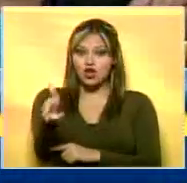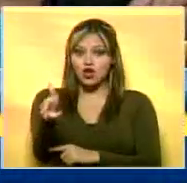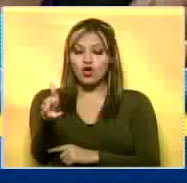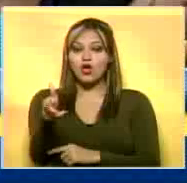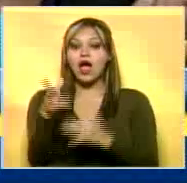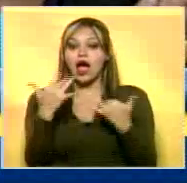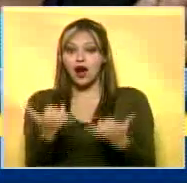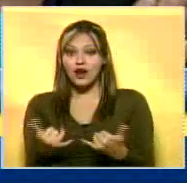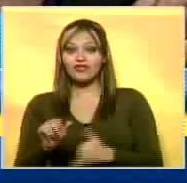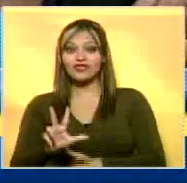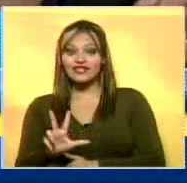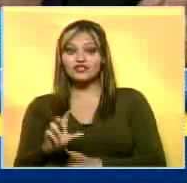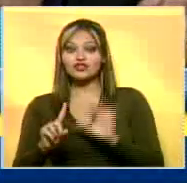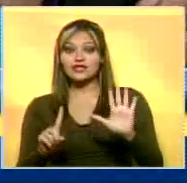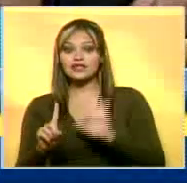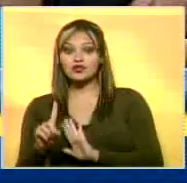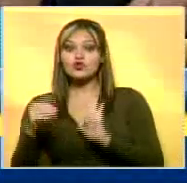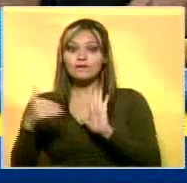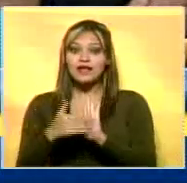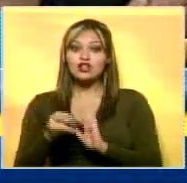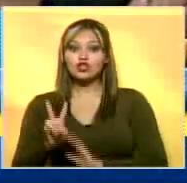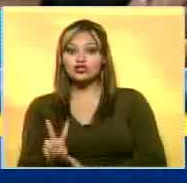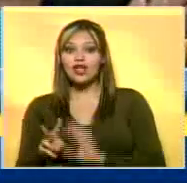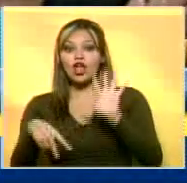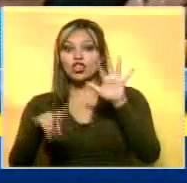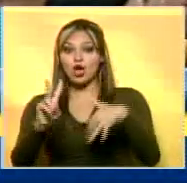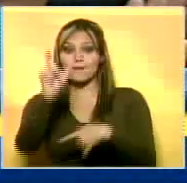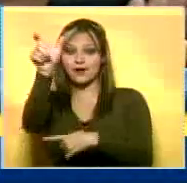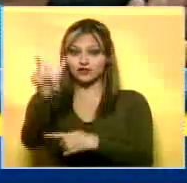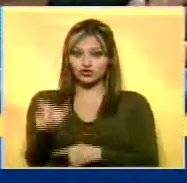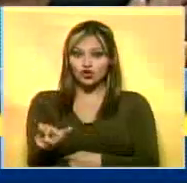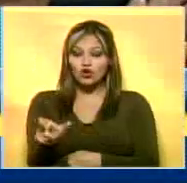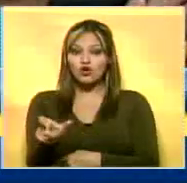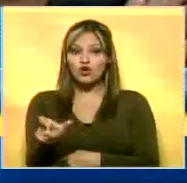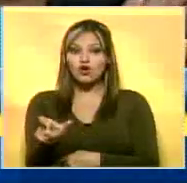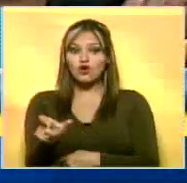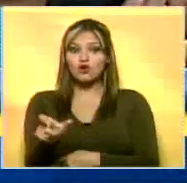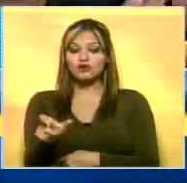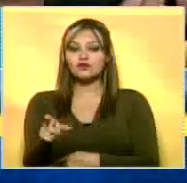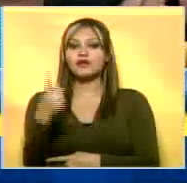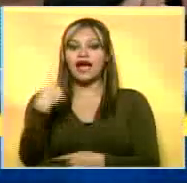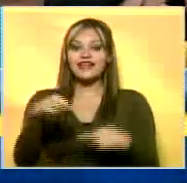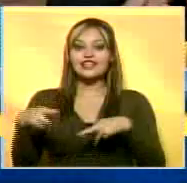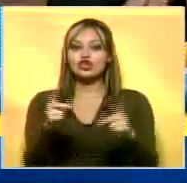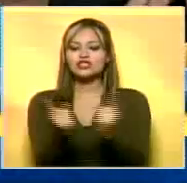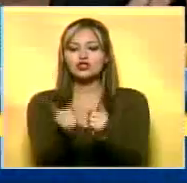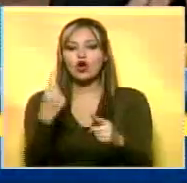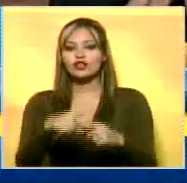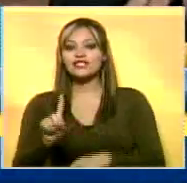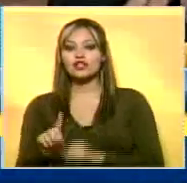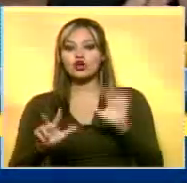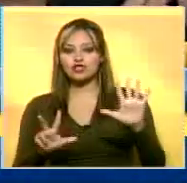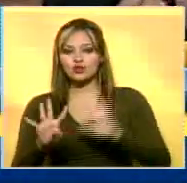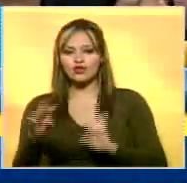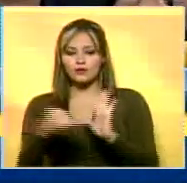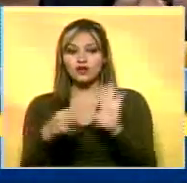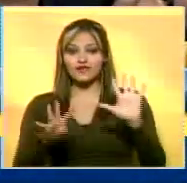el momento tenemos 361.212 personas, en el eje de Río Chico 184